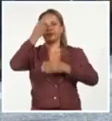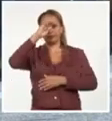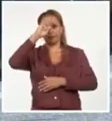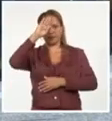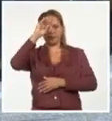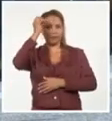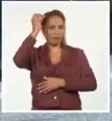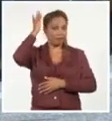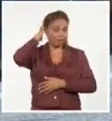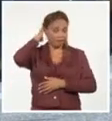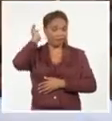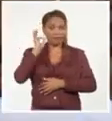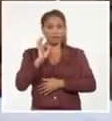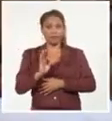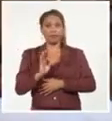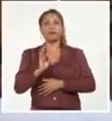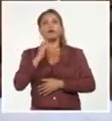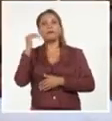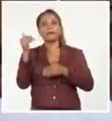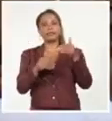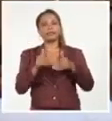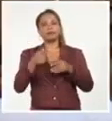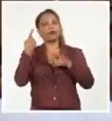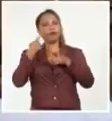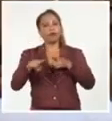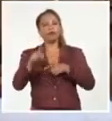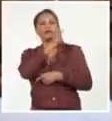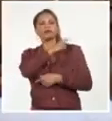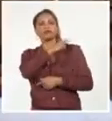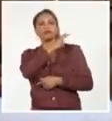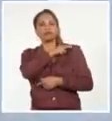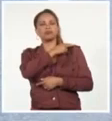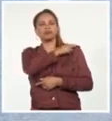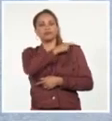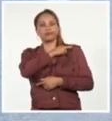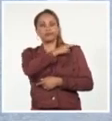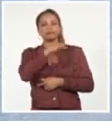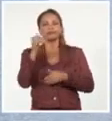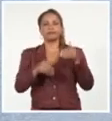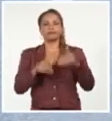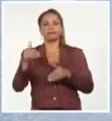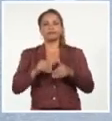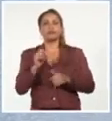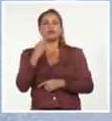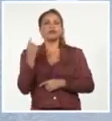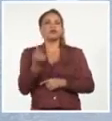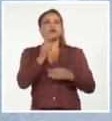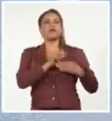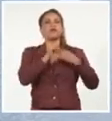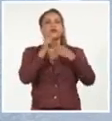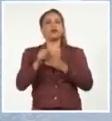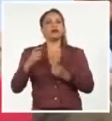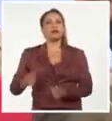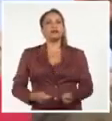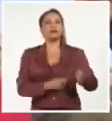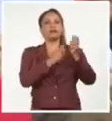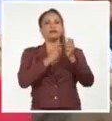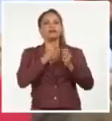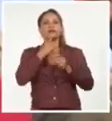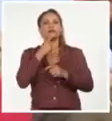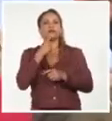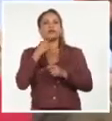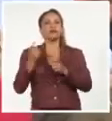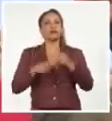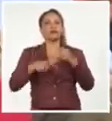República, Miguel Díaz Canel Bermúdez, y otros altos dirigentes. Uno de los protagonistas del alzamiento contra la tiranía de Fulgencio